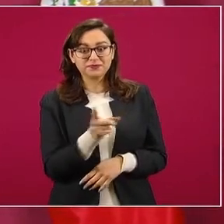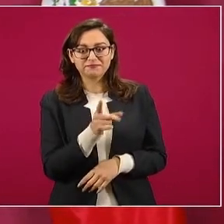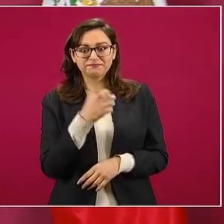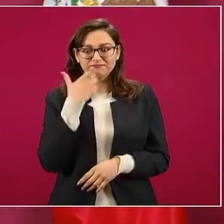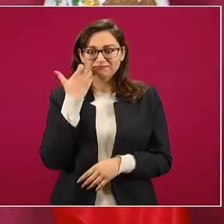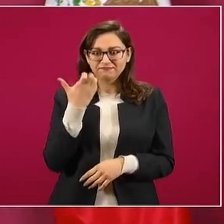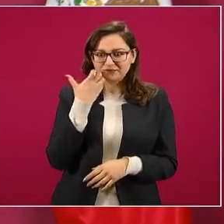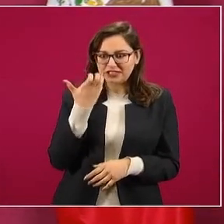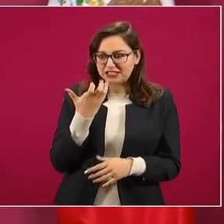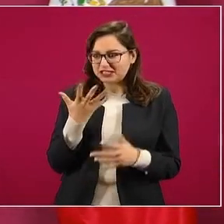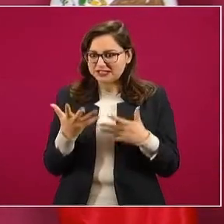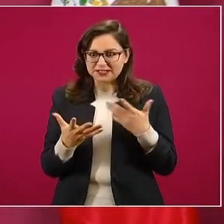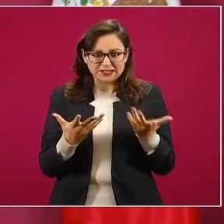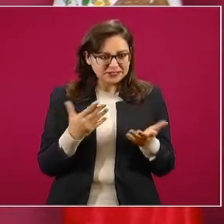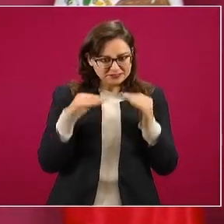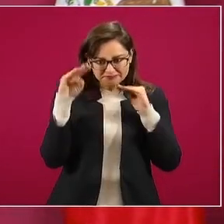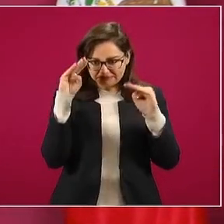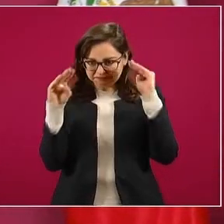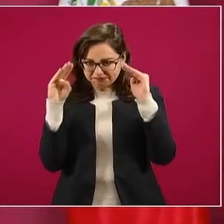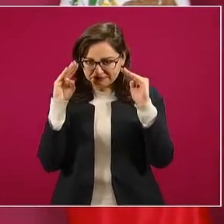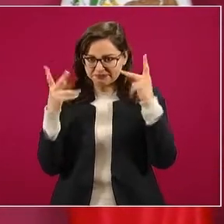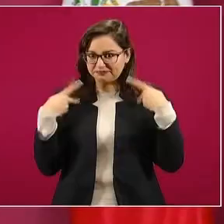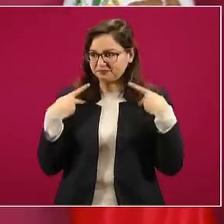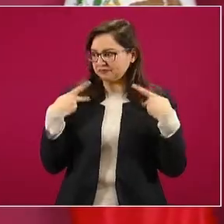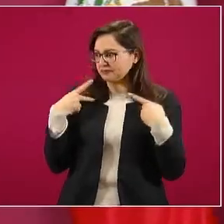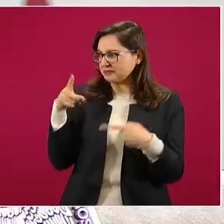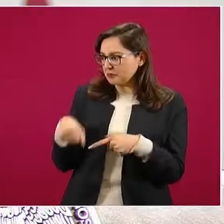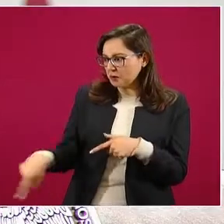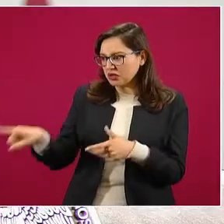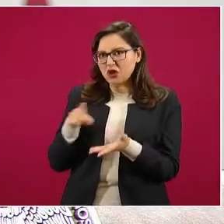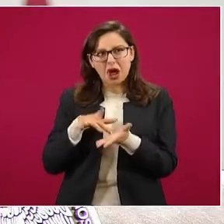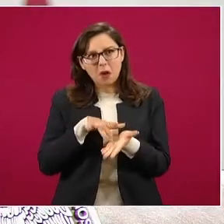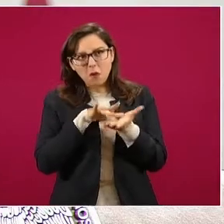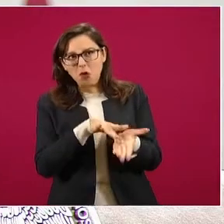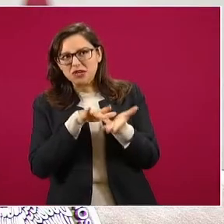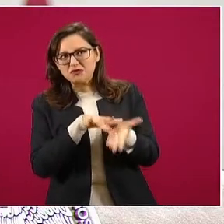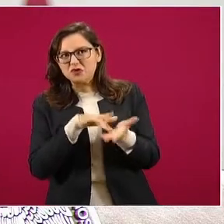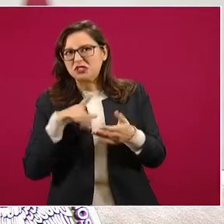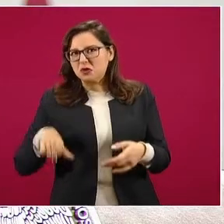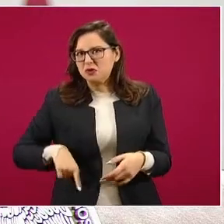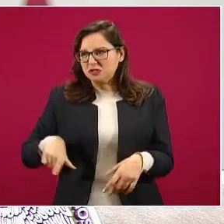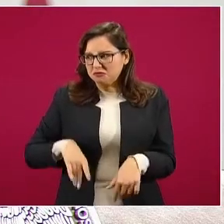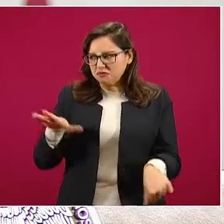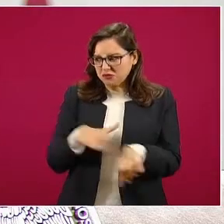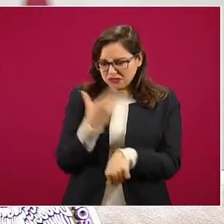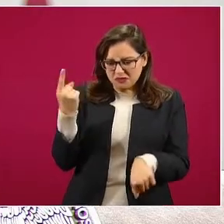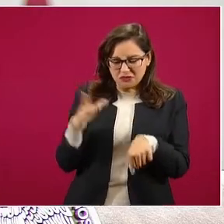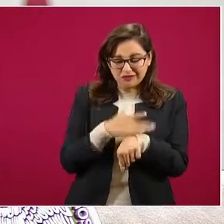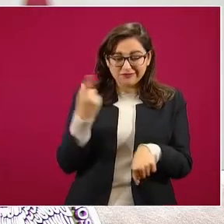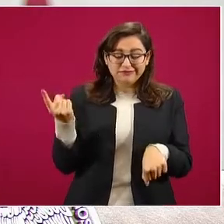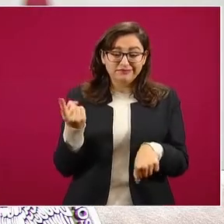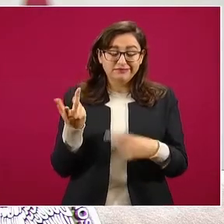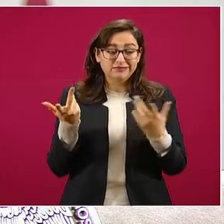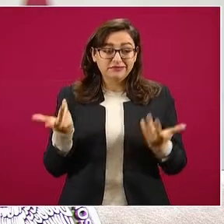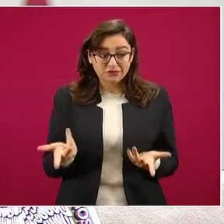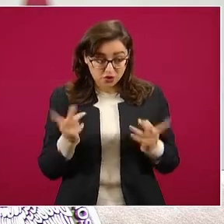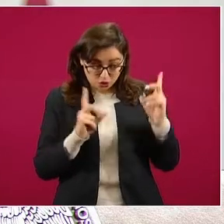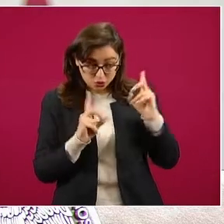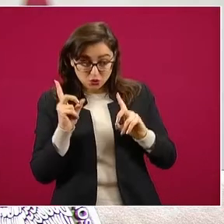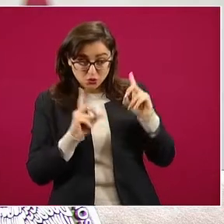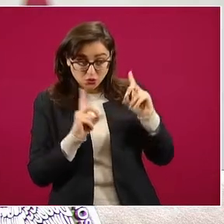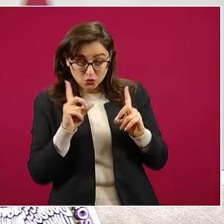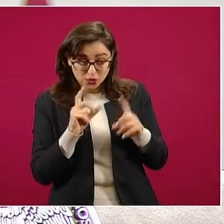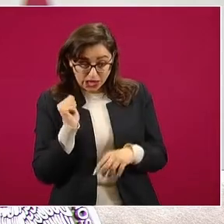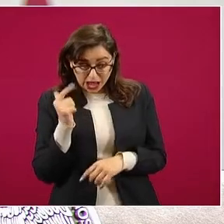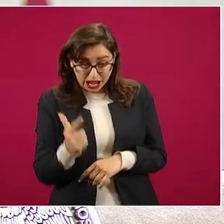el por qué es que la gente nos mantiene su apoyo,